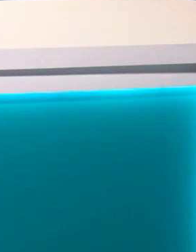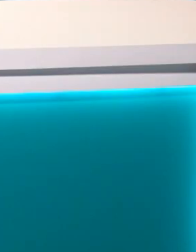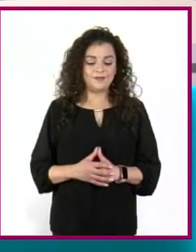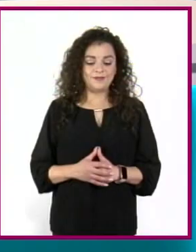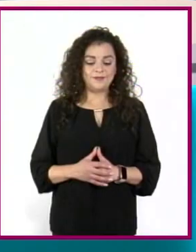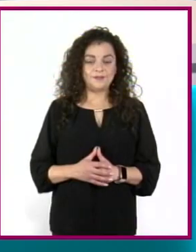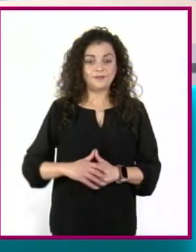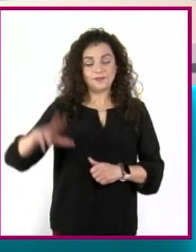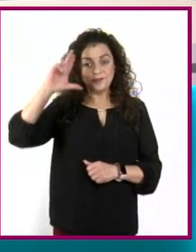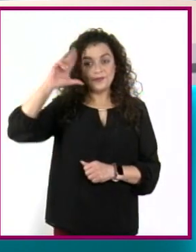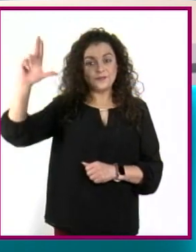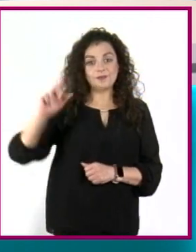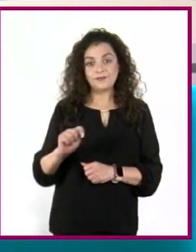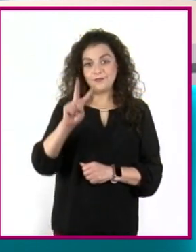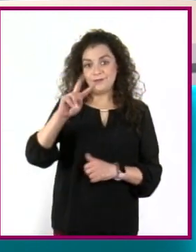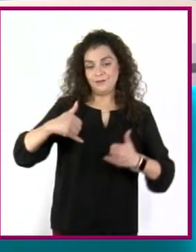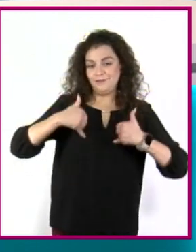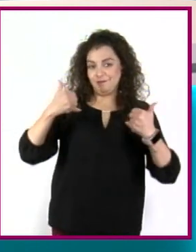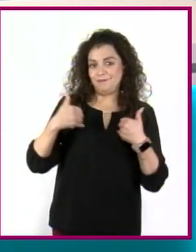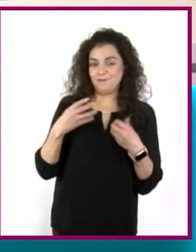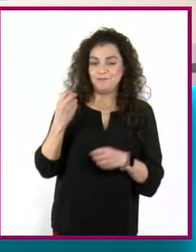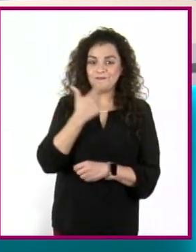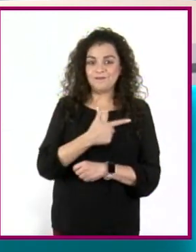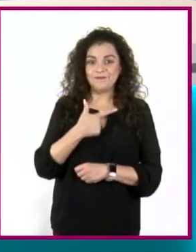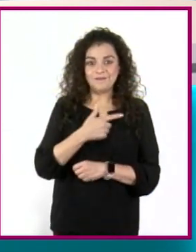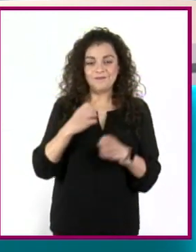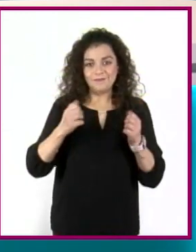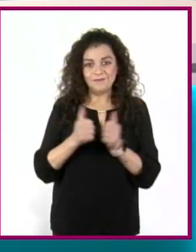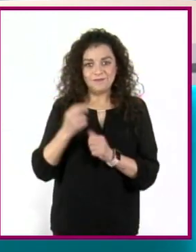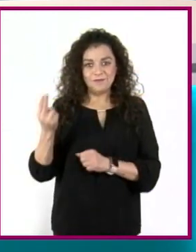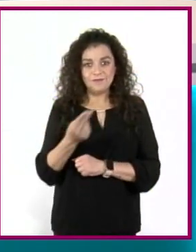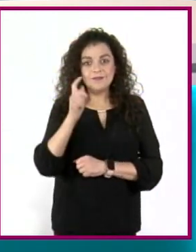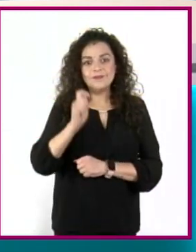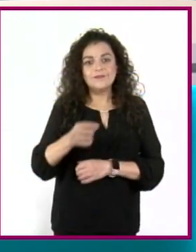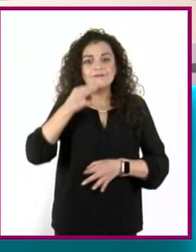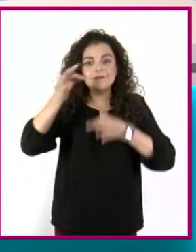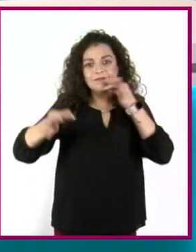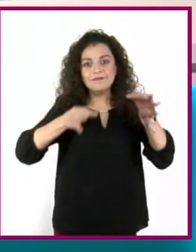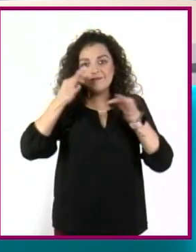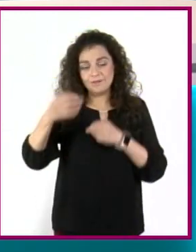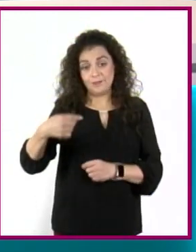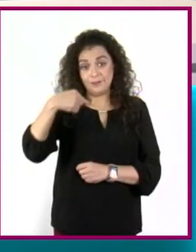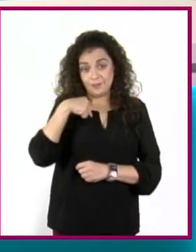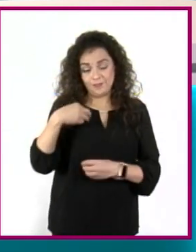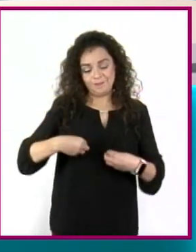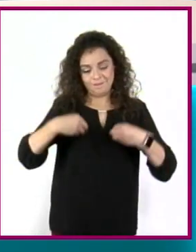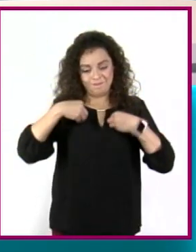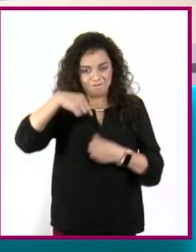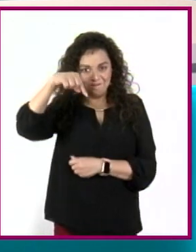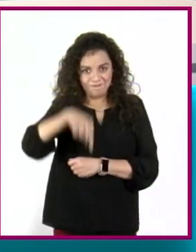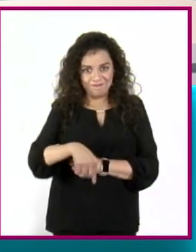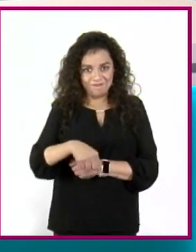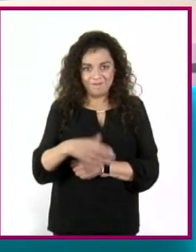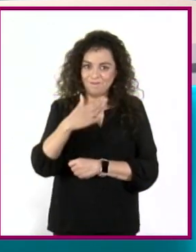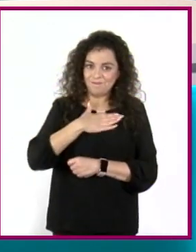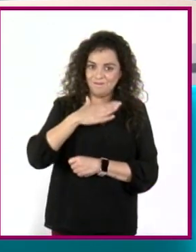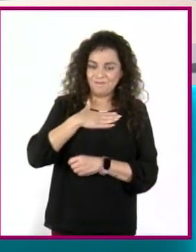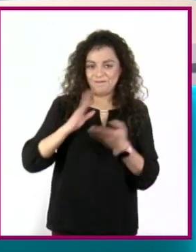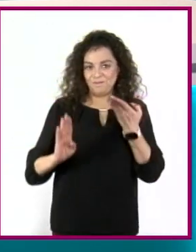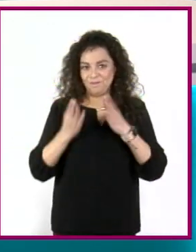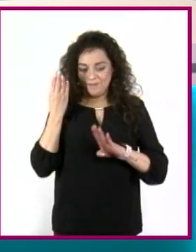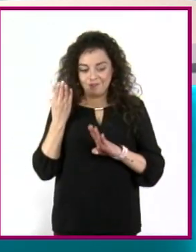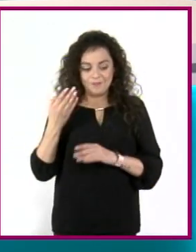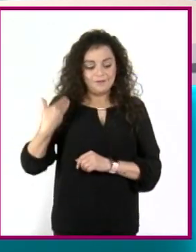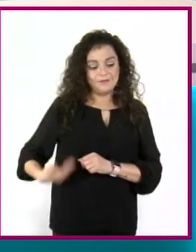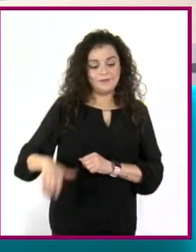Hola jóvenes en TV, es un gusto estar con ustedes en el noticiario Me Toca Este Mundo. Les saluda Ainda Macías y hoy